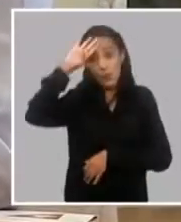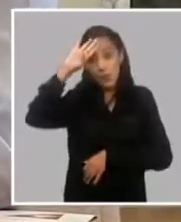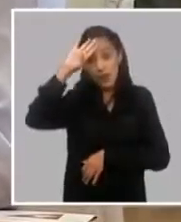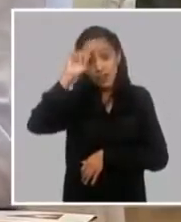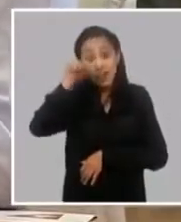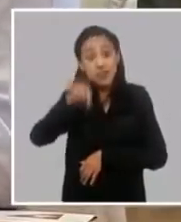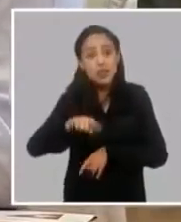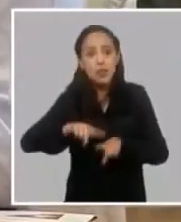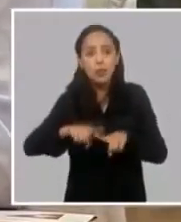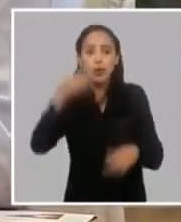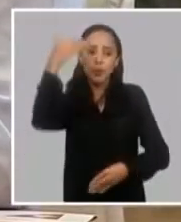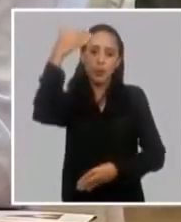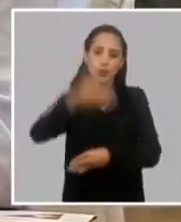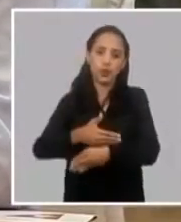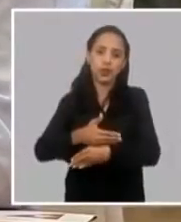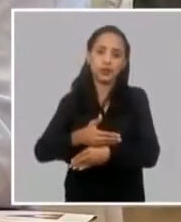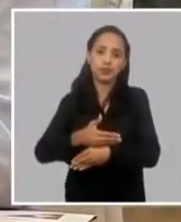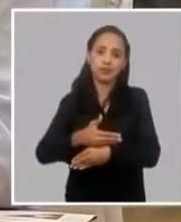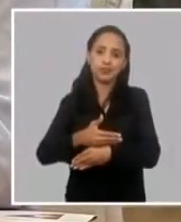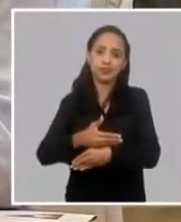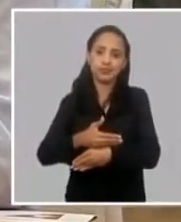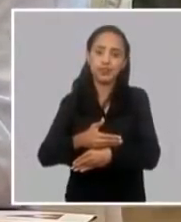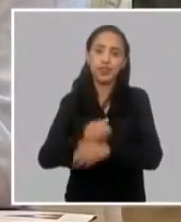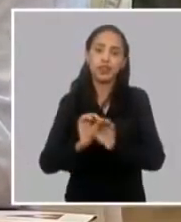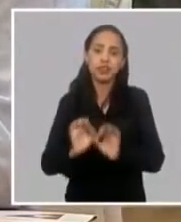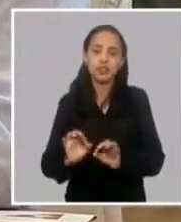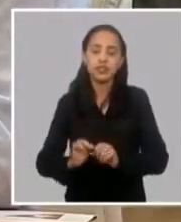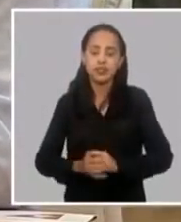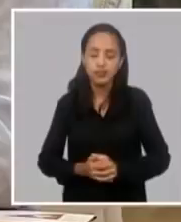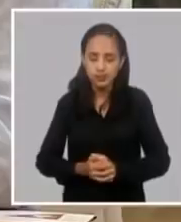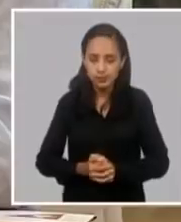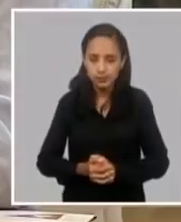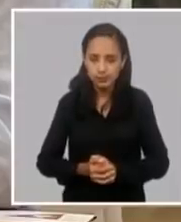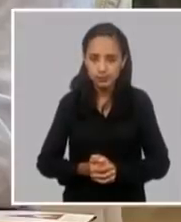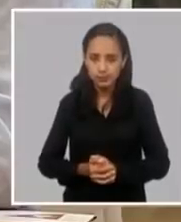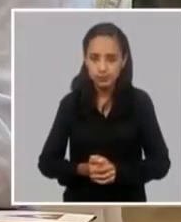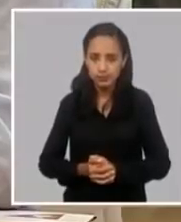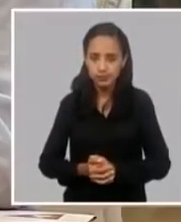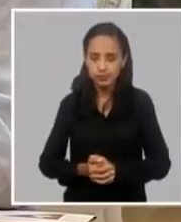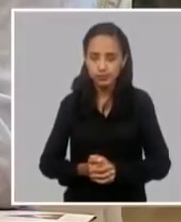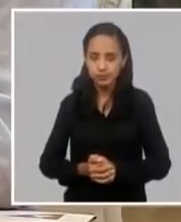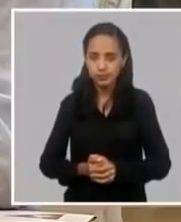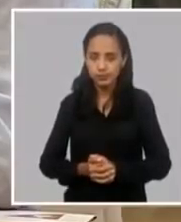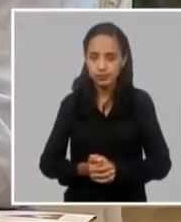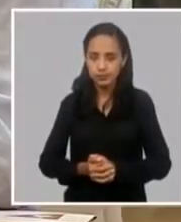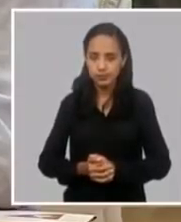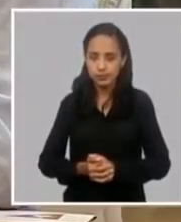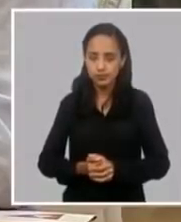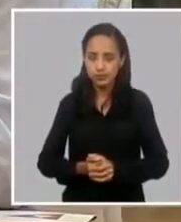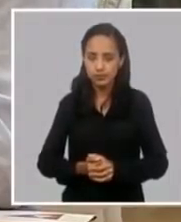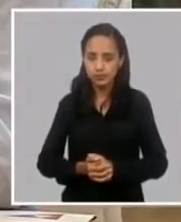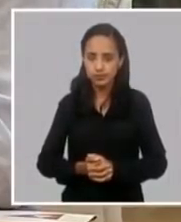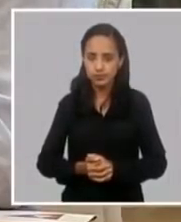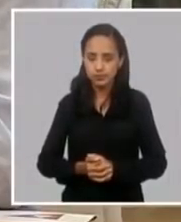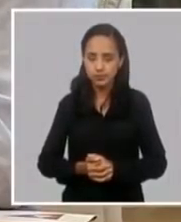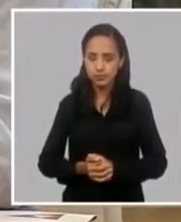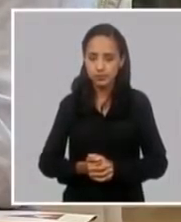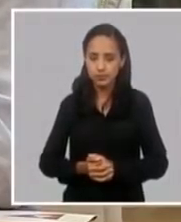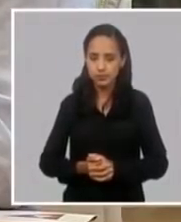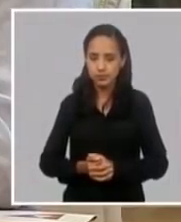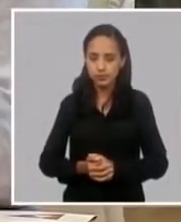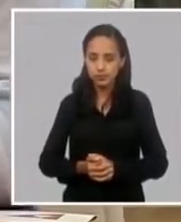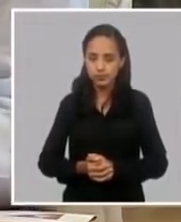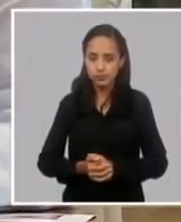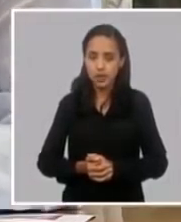están muy vinculadas al bloqueo casi que uno podía a todo lo que hace en el día encontrarle la afectación del bloqueo y eso